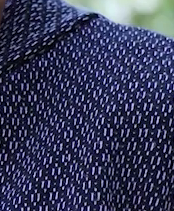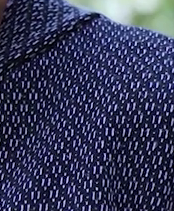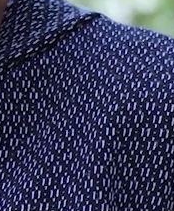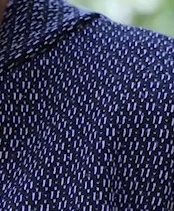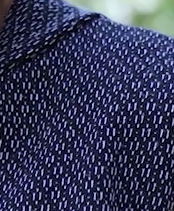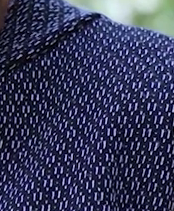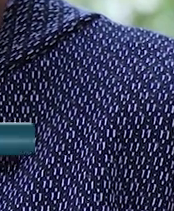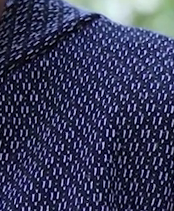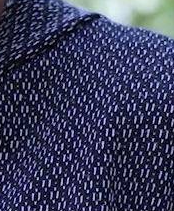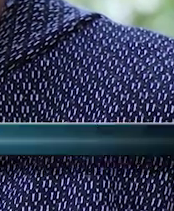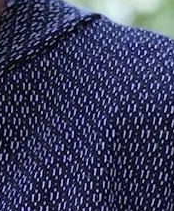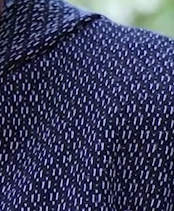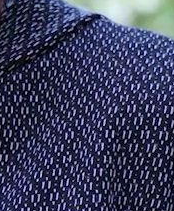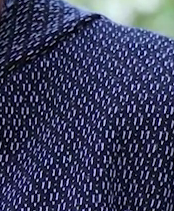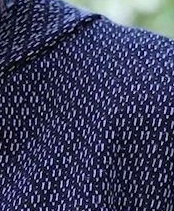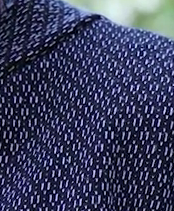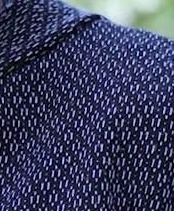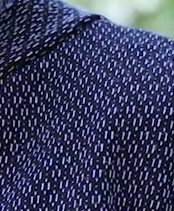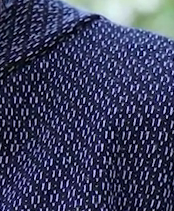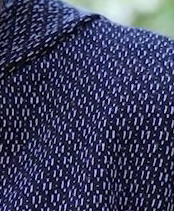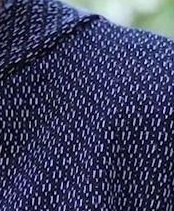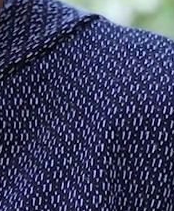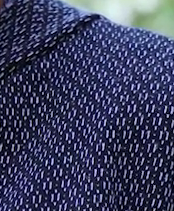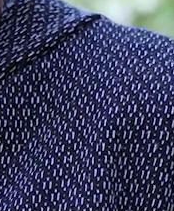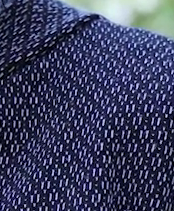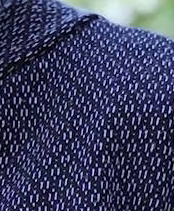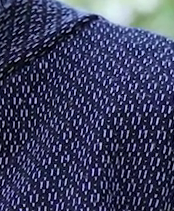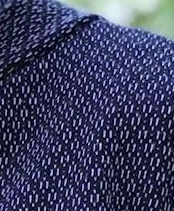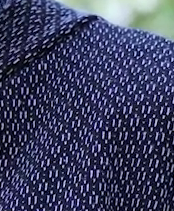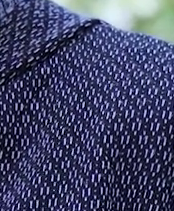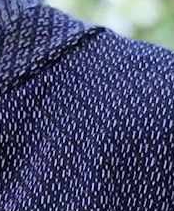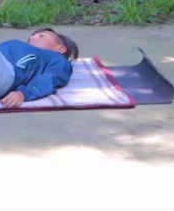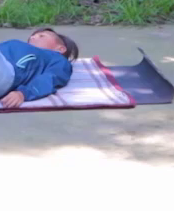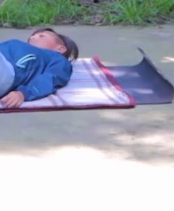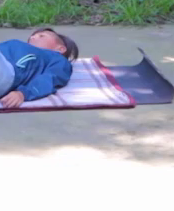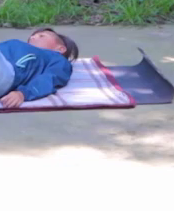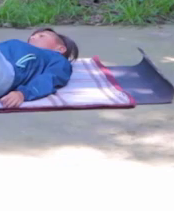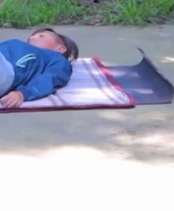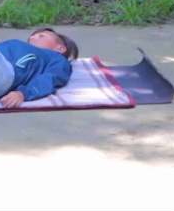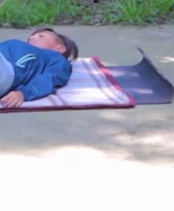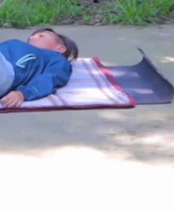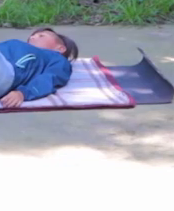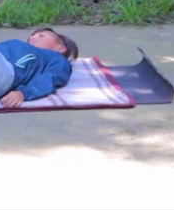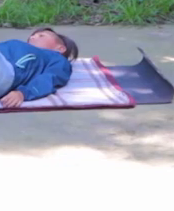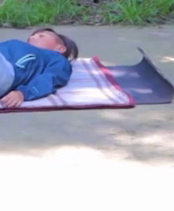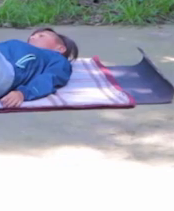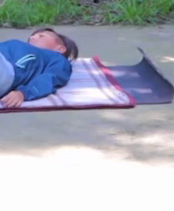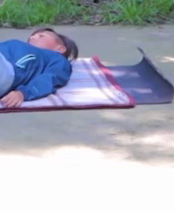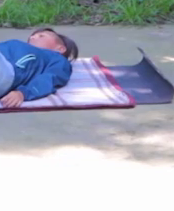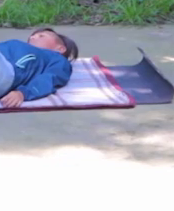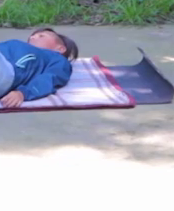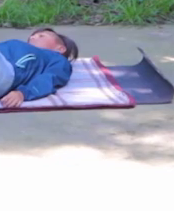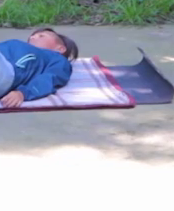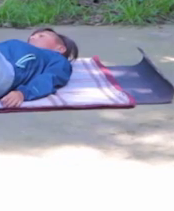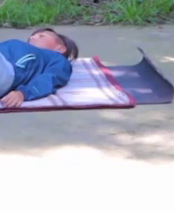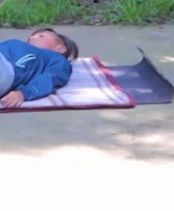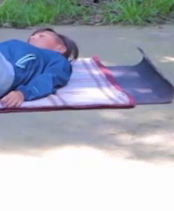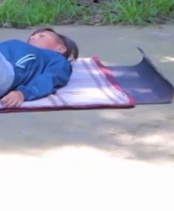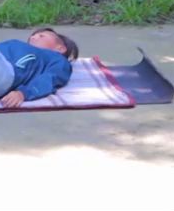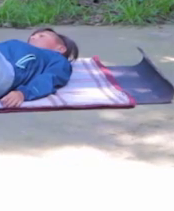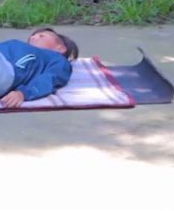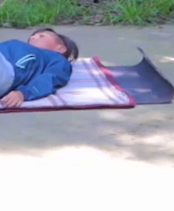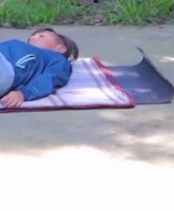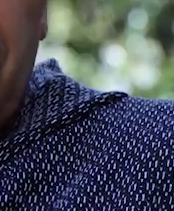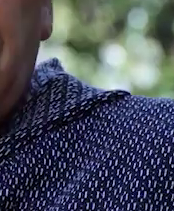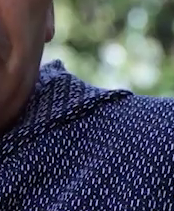acostar con, flexionando las rodillas, las plantas de los pies totalmente en el suelo. Y lo que